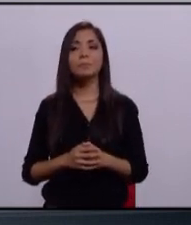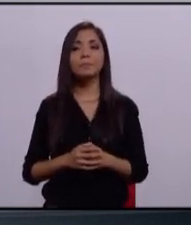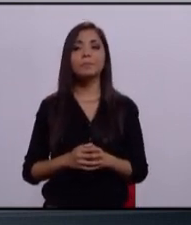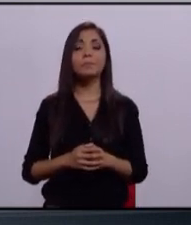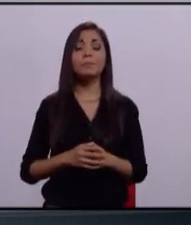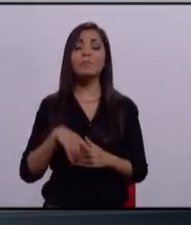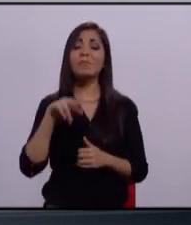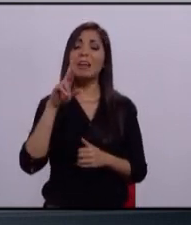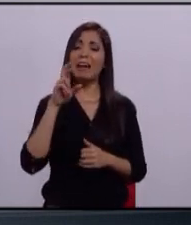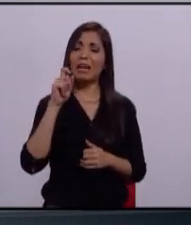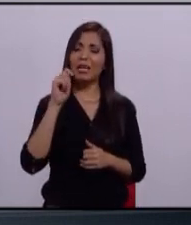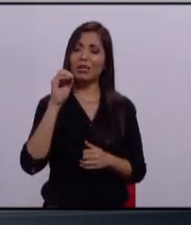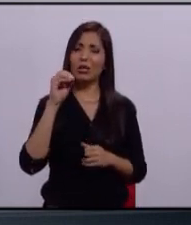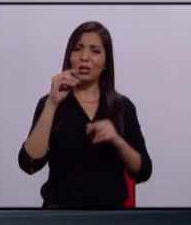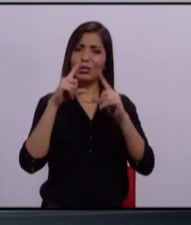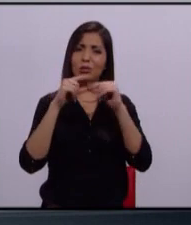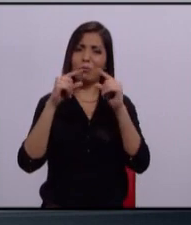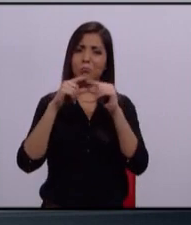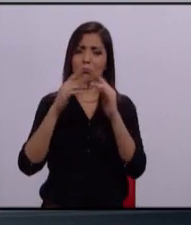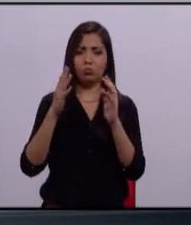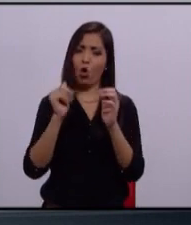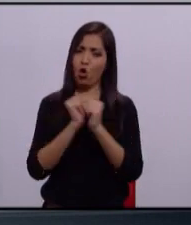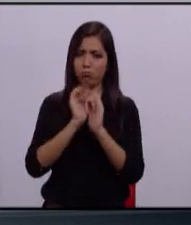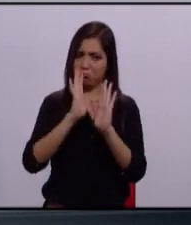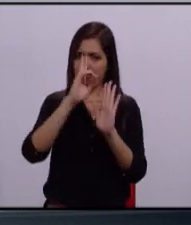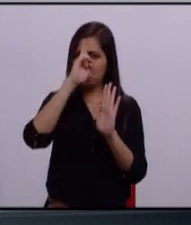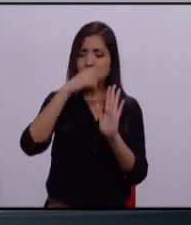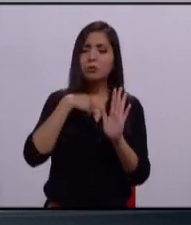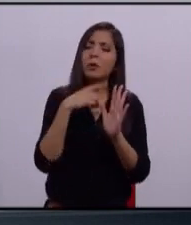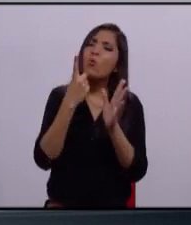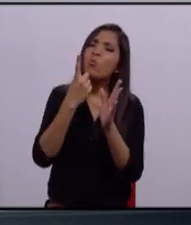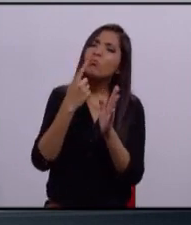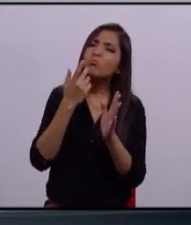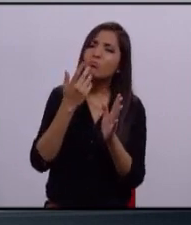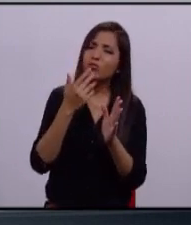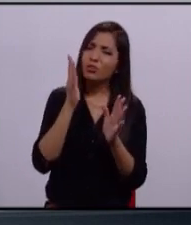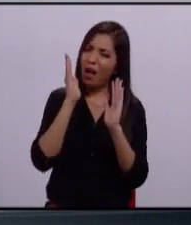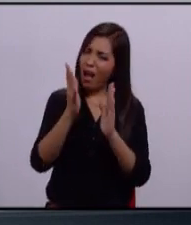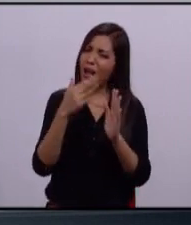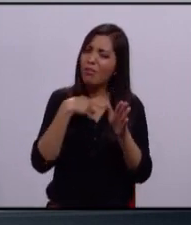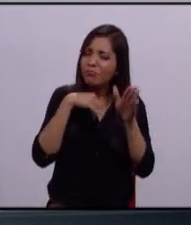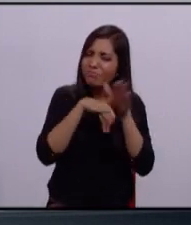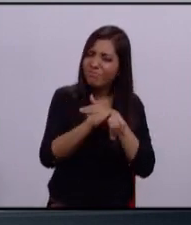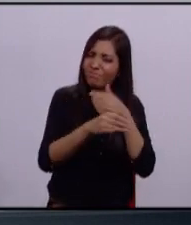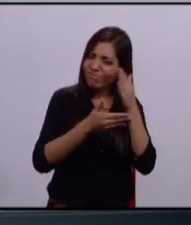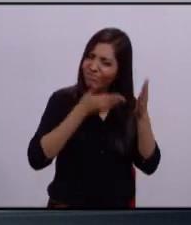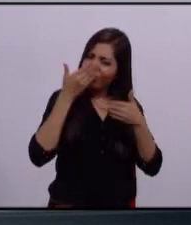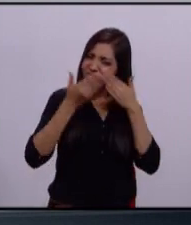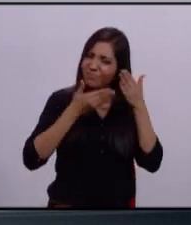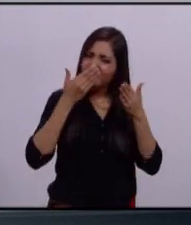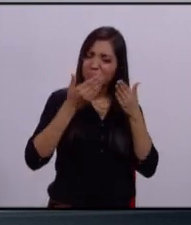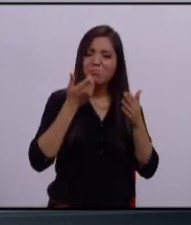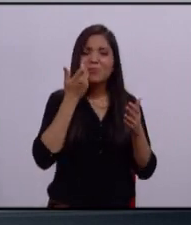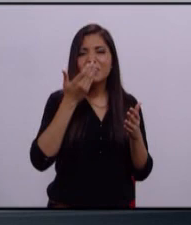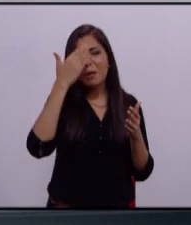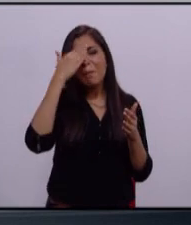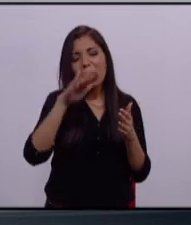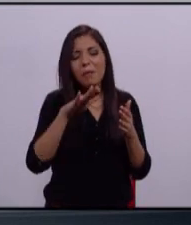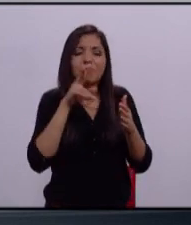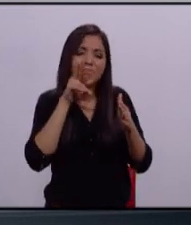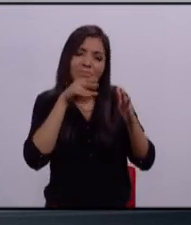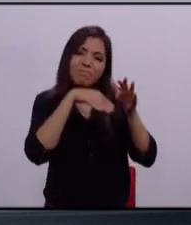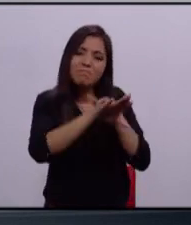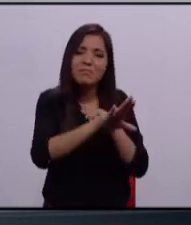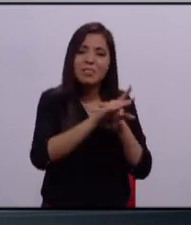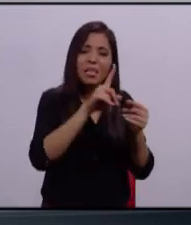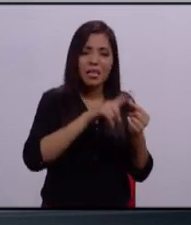Retos a Pop, con todo respeto, realmente lo estudié, lo chequé, quise participar y en